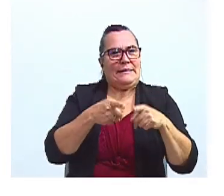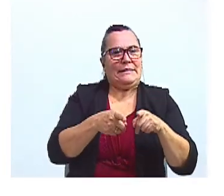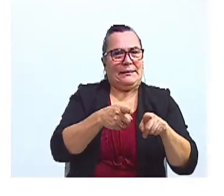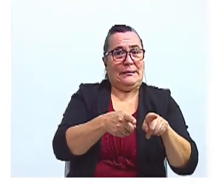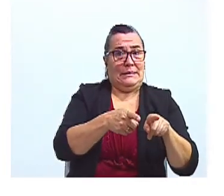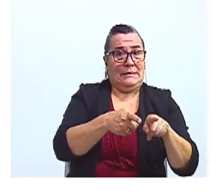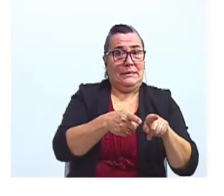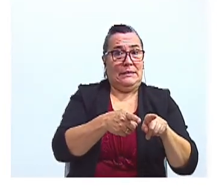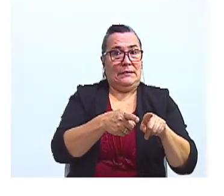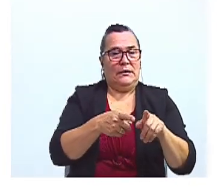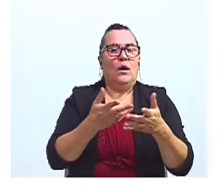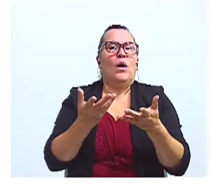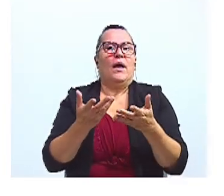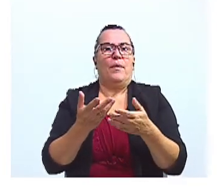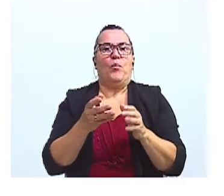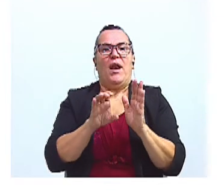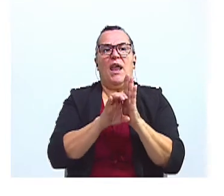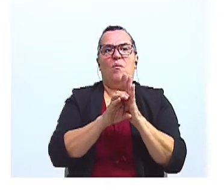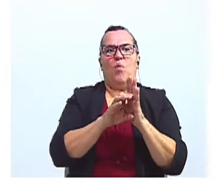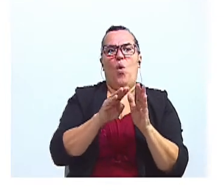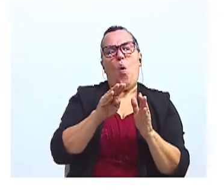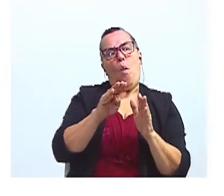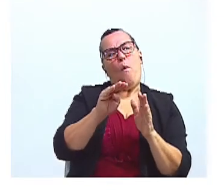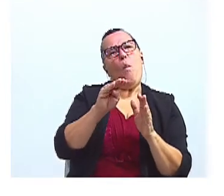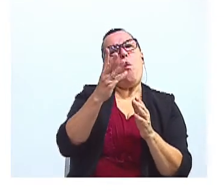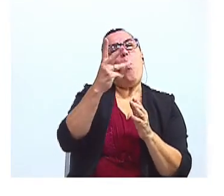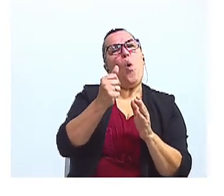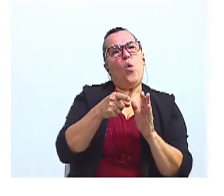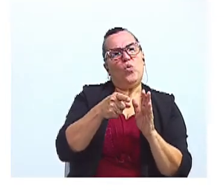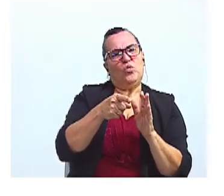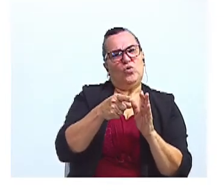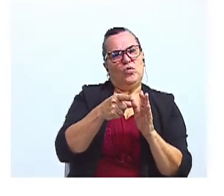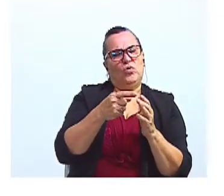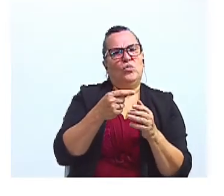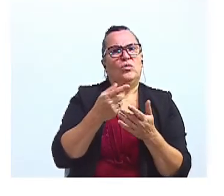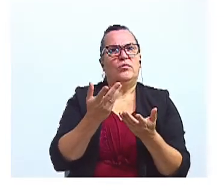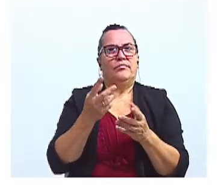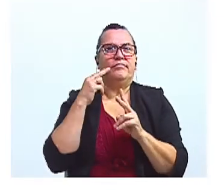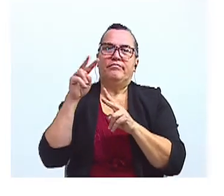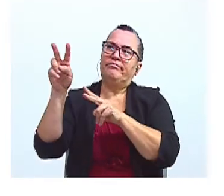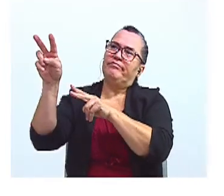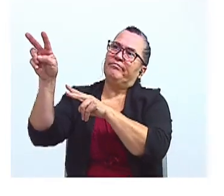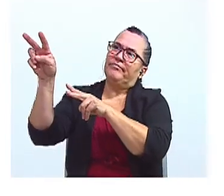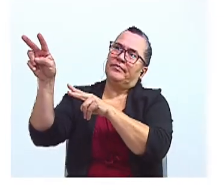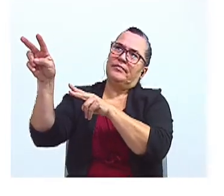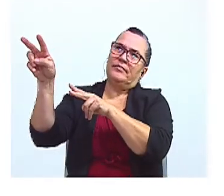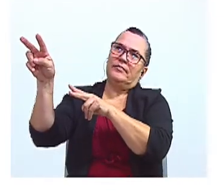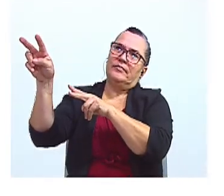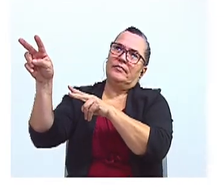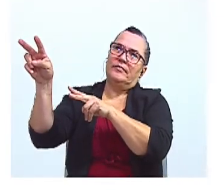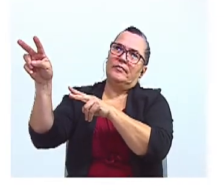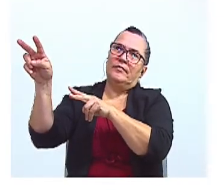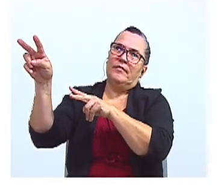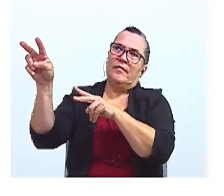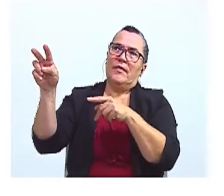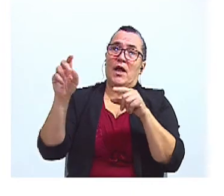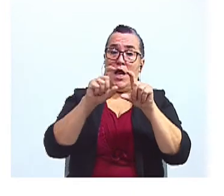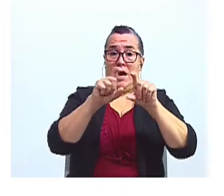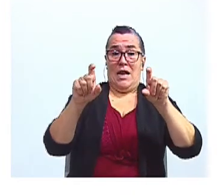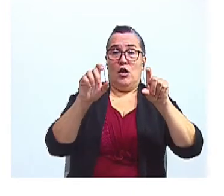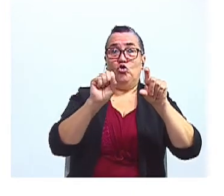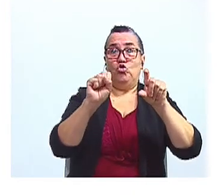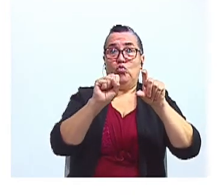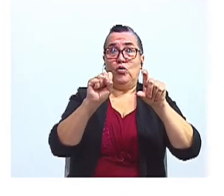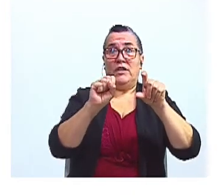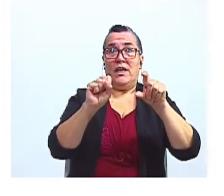¿Está bien? ¿Cuántos modos hay? Los vamos a ver a continuación. Tenemos el modo subjuntivo, el